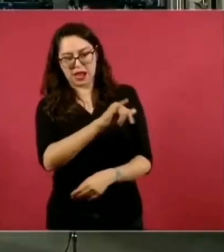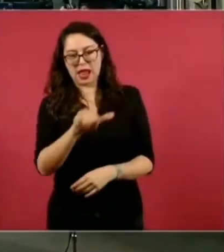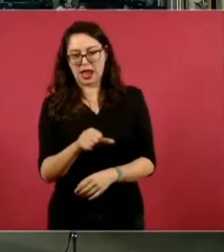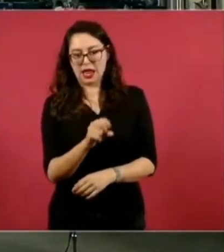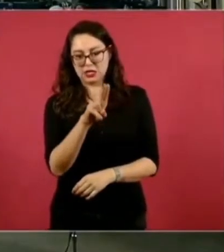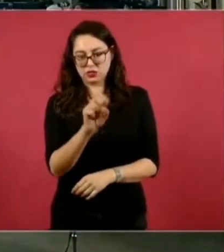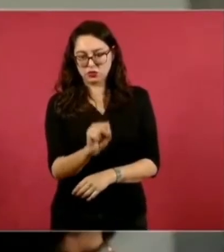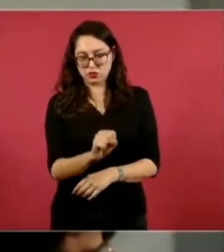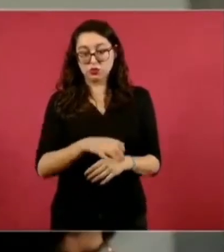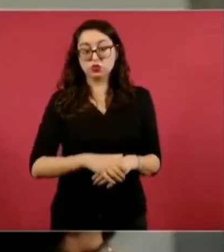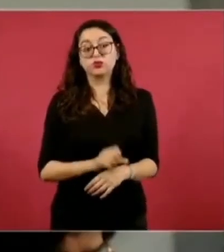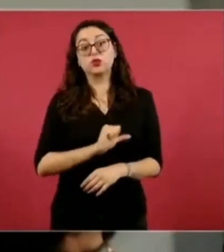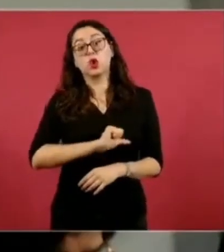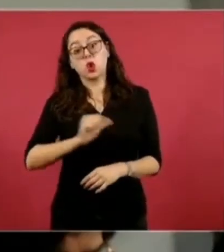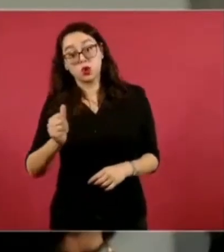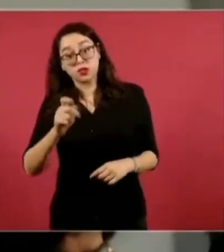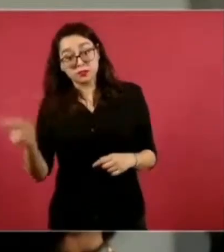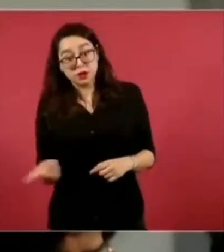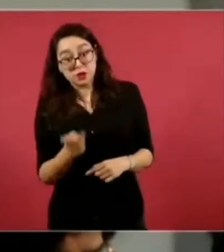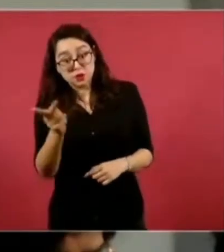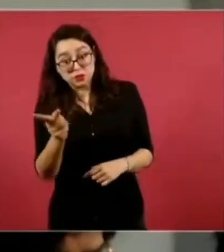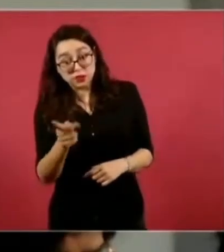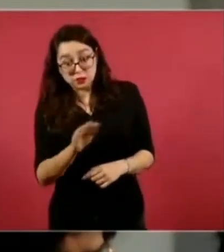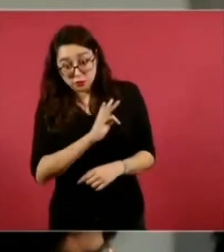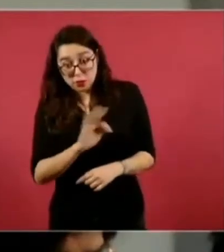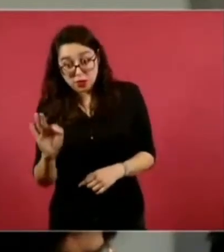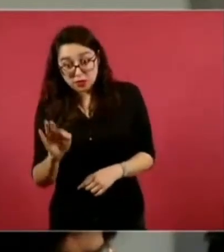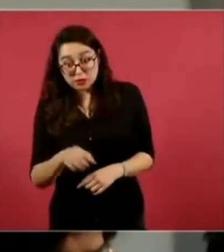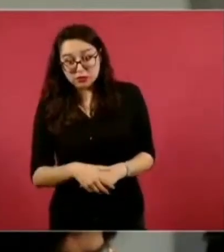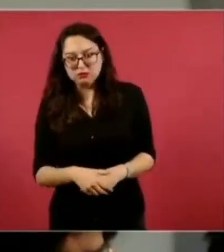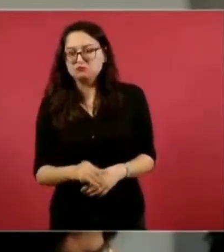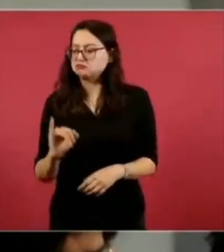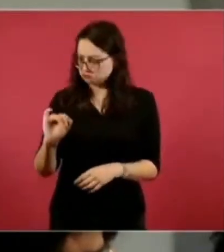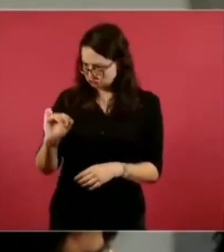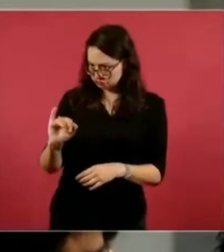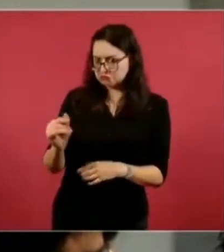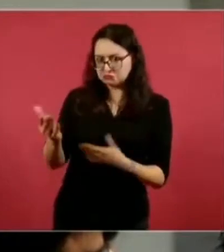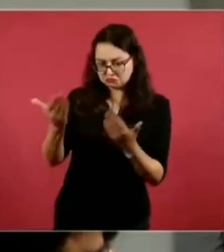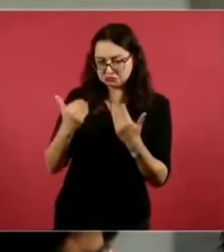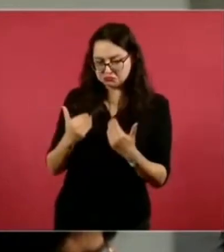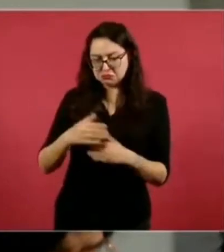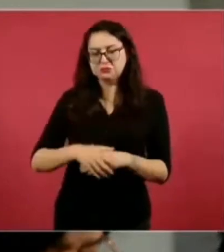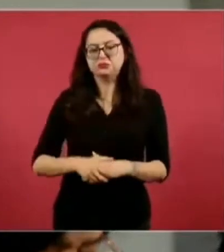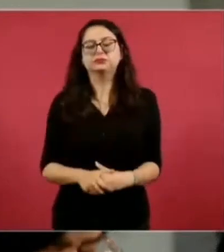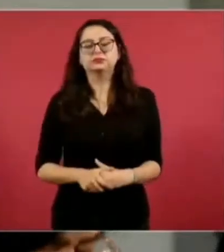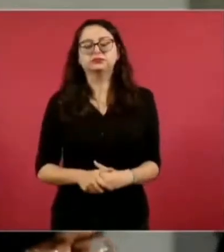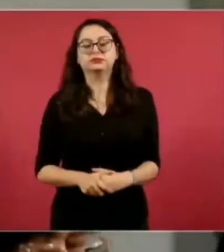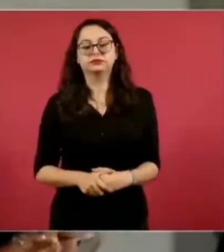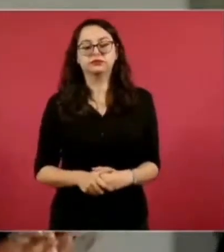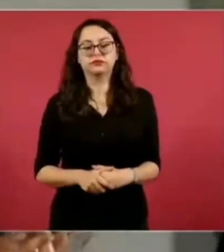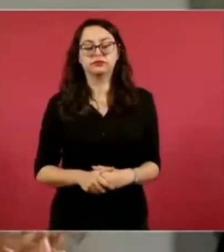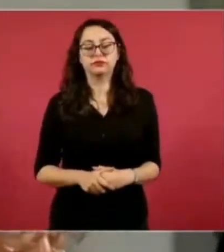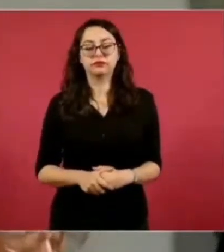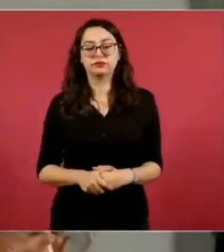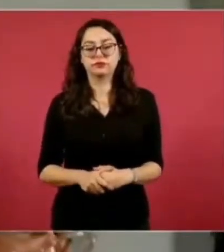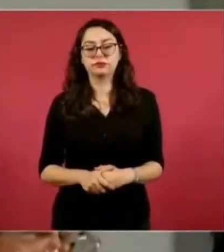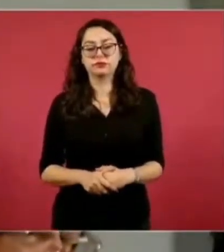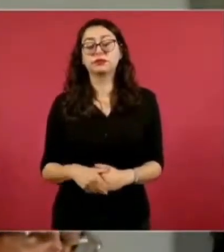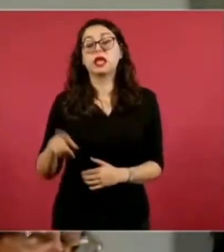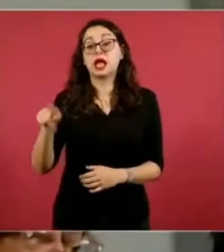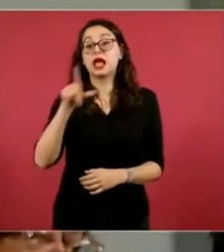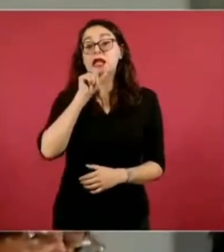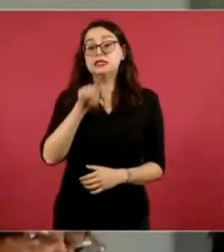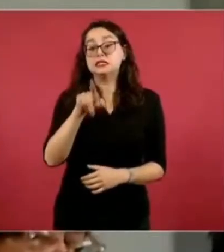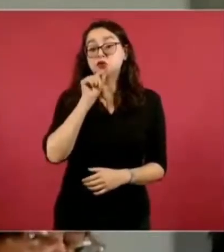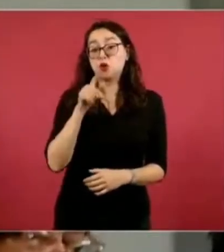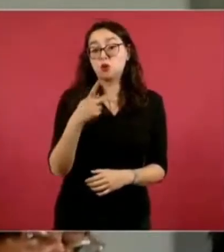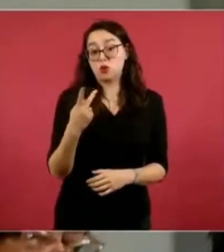Señor, ¿podría hacerle otra pregunta? Sí. Le pregunto, señor, esta es de Puerto Vallarta, Jalisco.